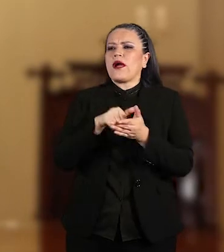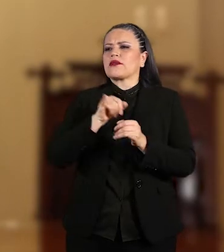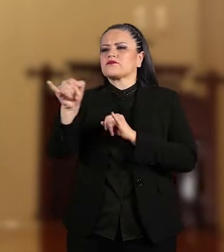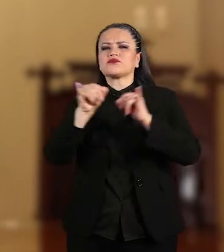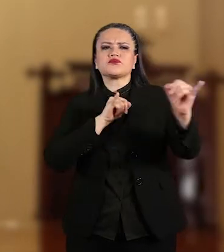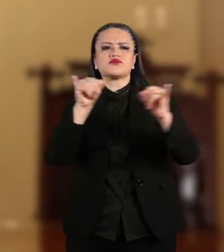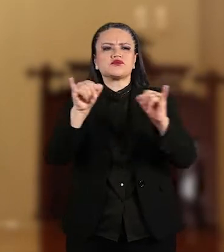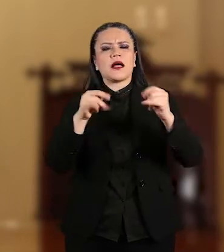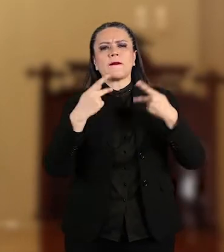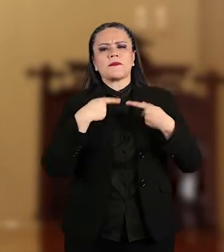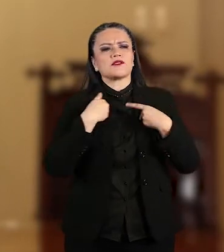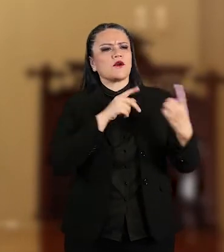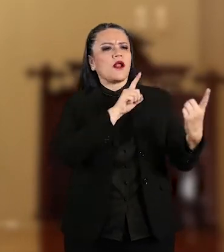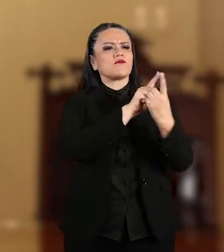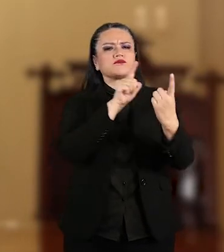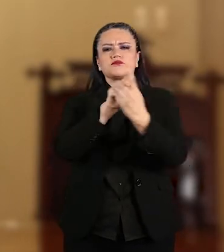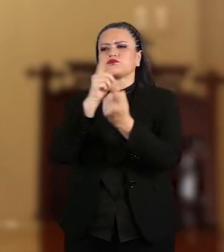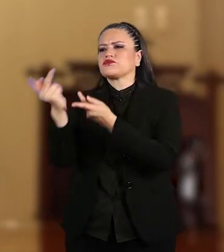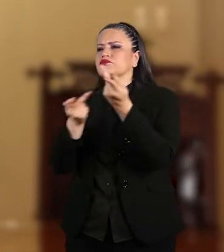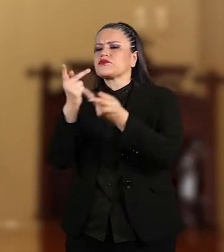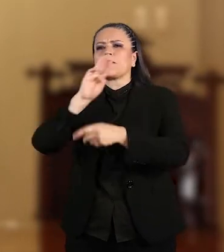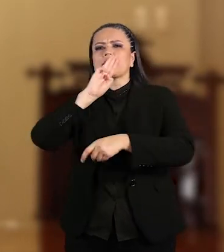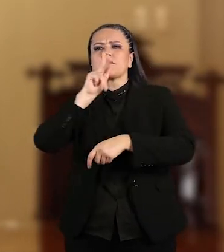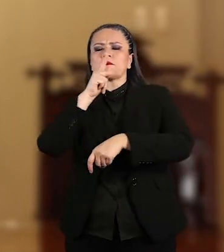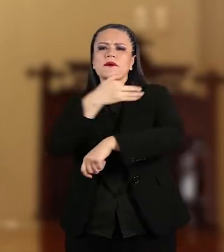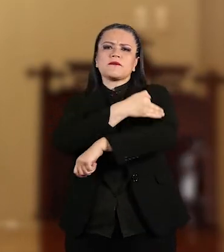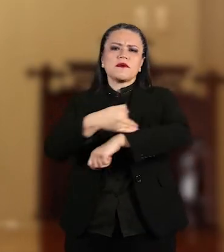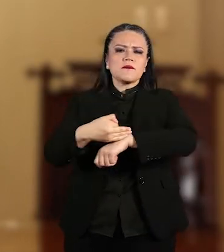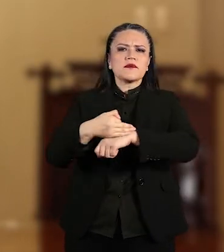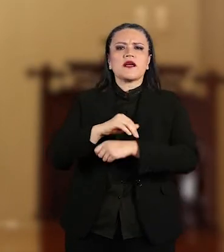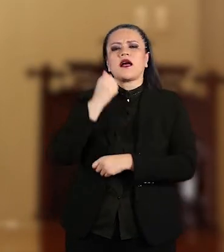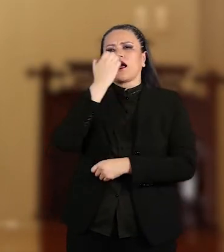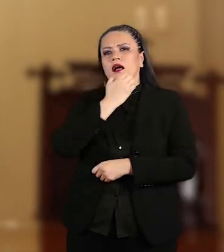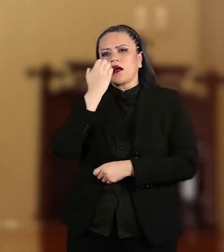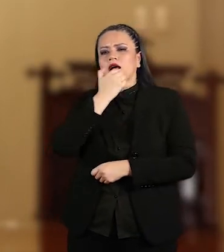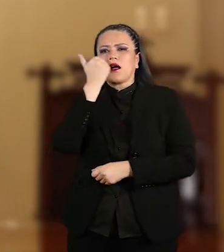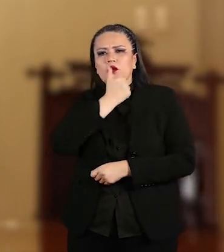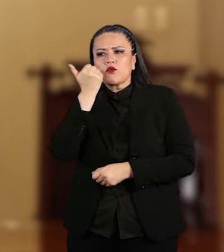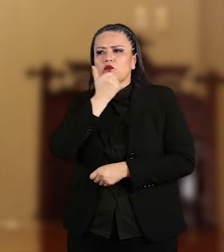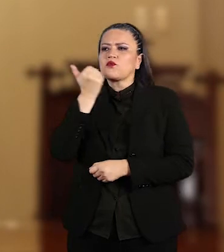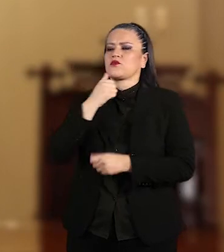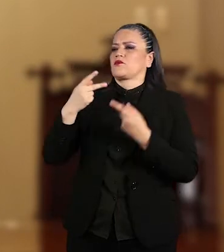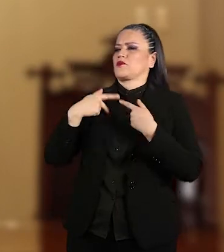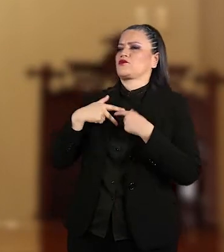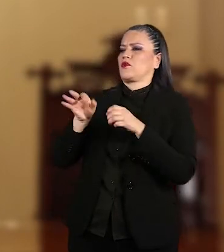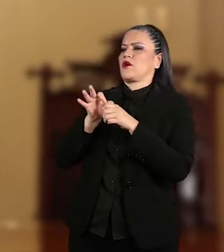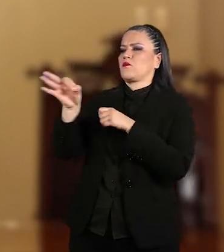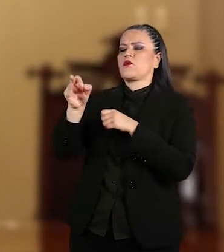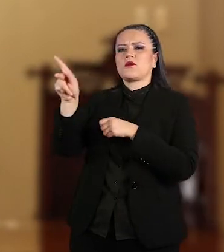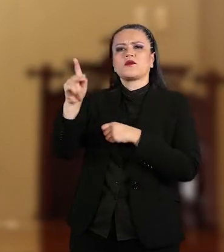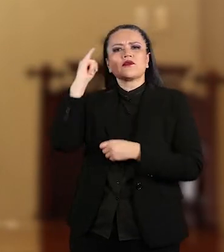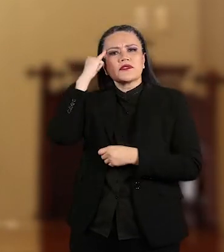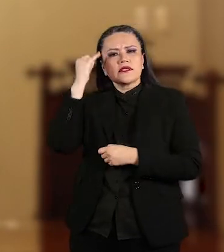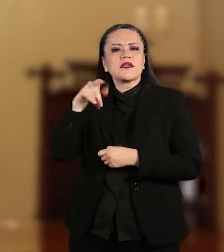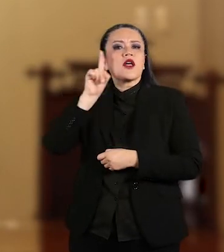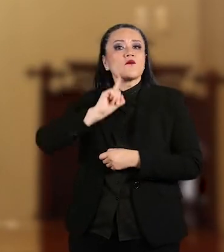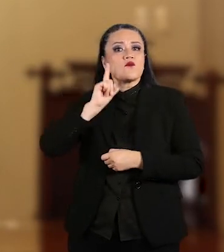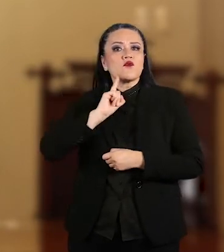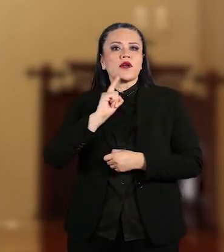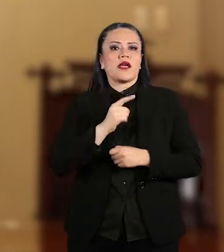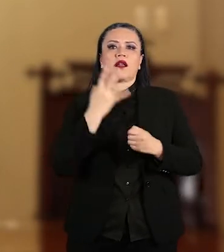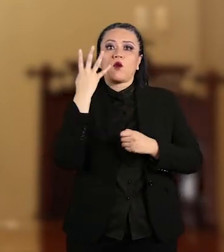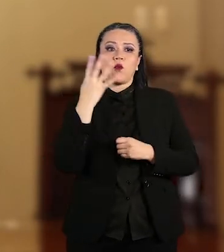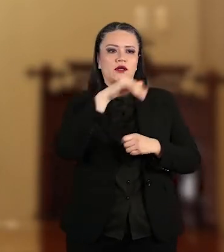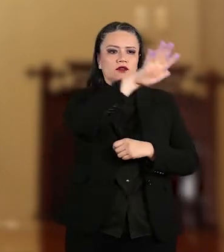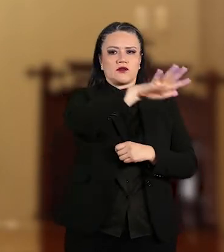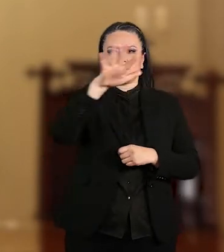los rincones de San Luis Potosí a consultarles a los padres y madres de familia, a los estudiantes, a los pueblos originarios, a las mujeres de las cuatro